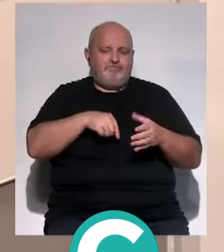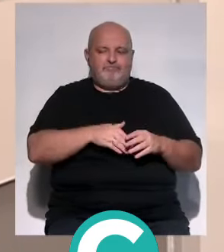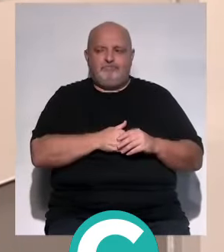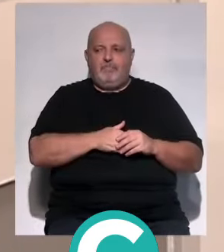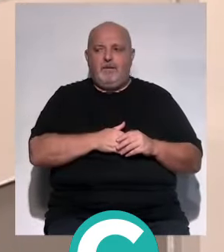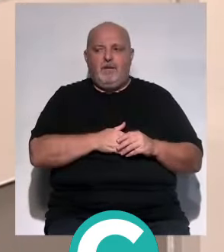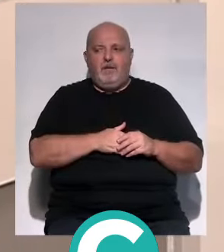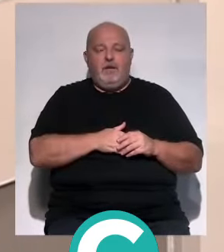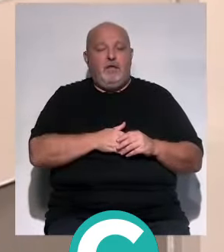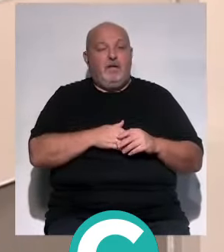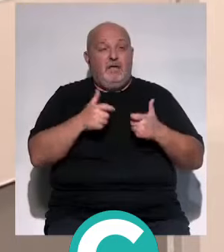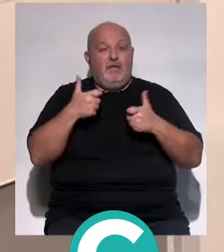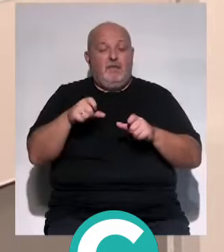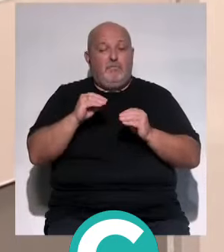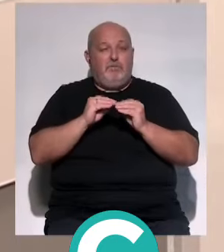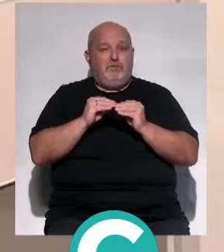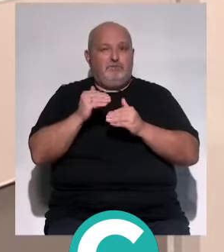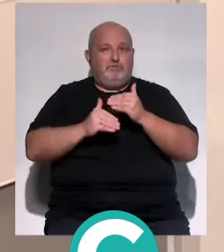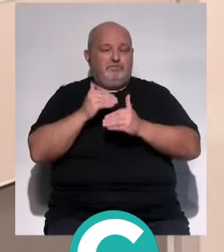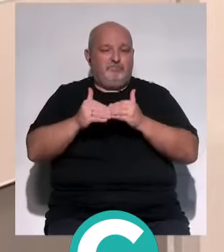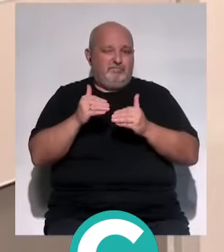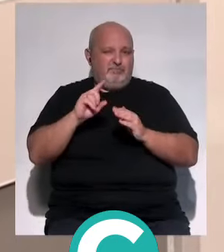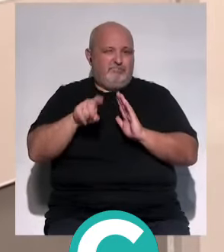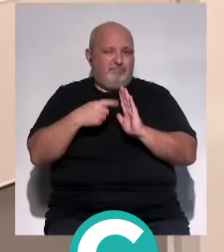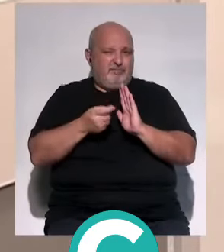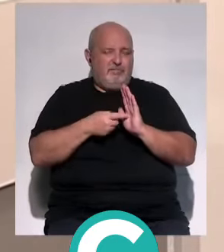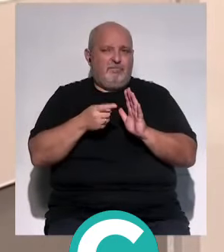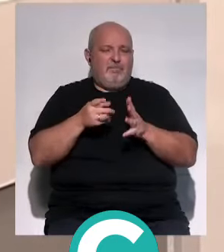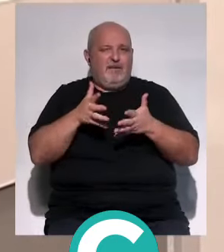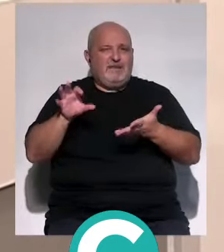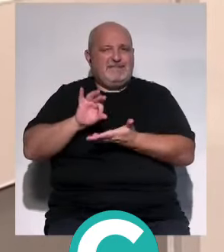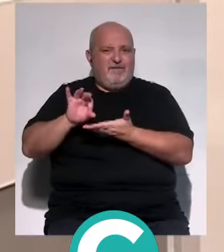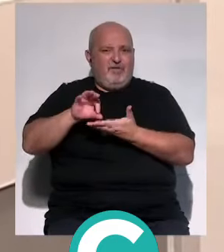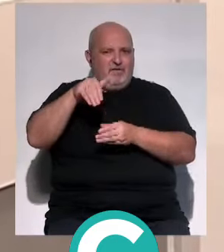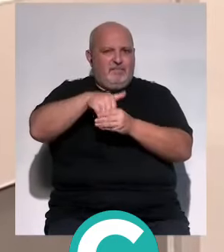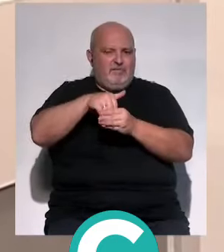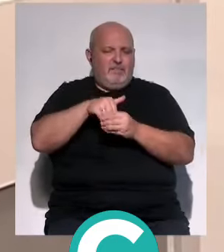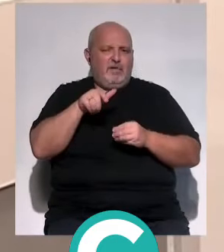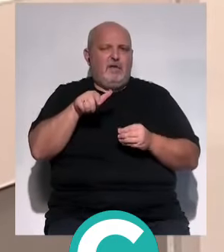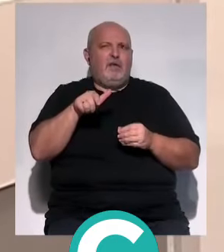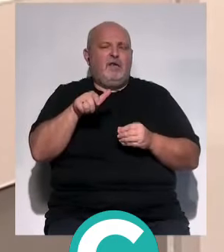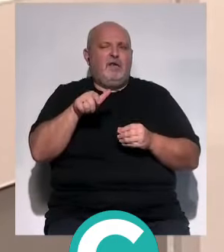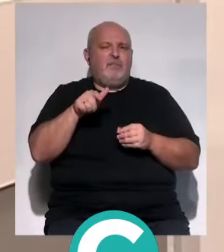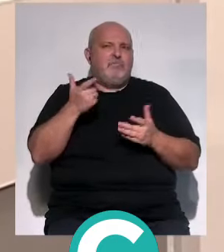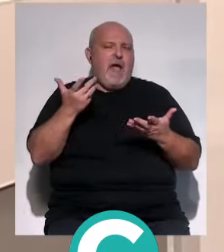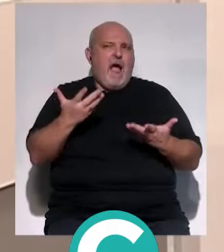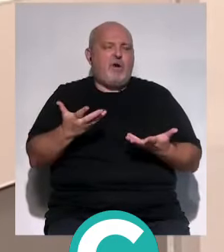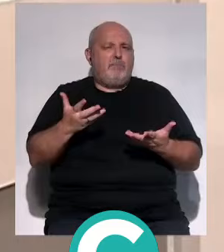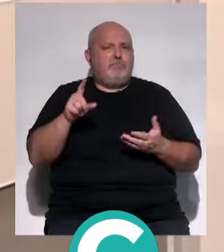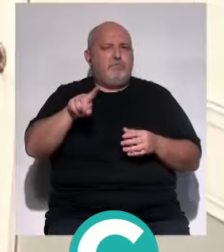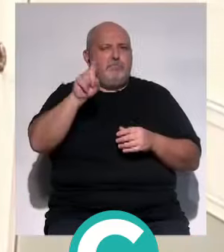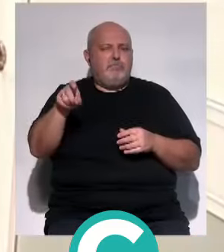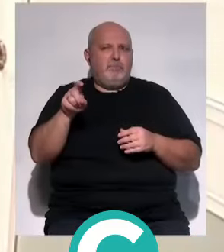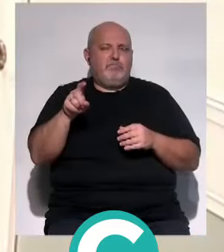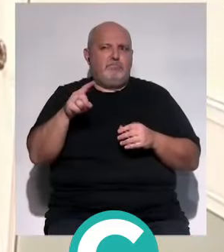En cuanto a ese proceso de rehabilitación integral, de ampliación de servicios, ¿en qué punto se encuentra hoy